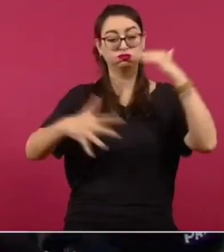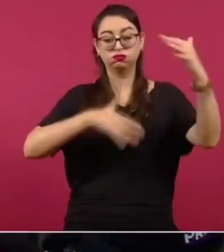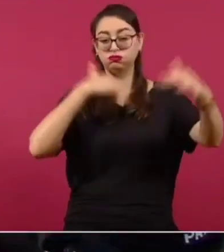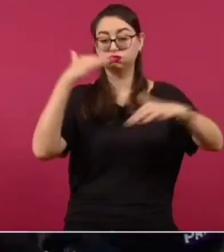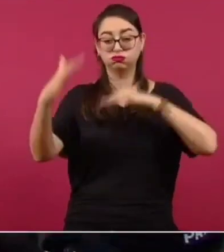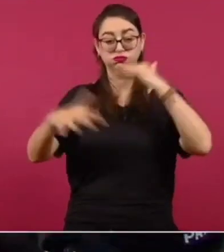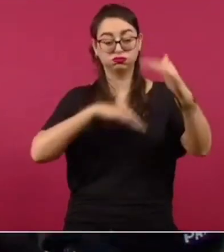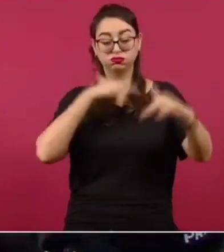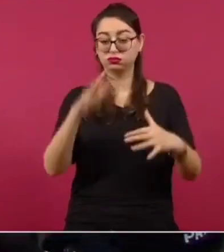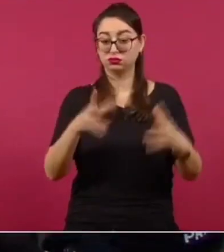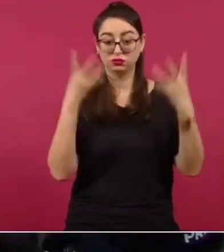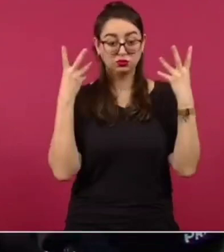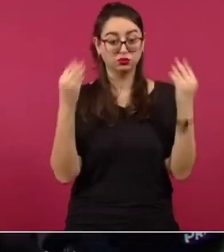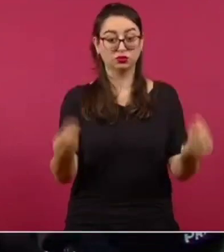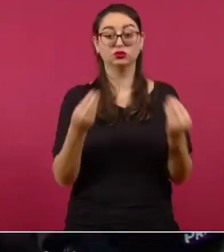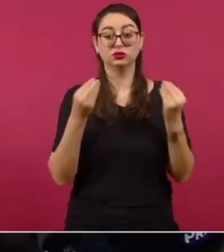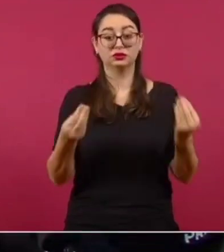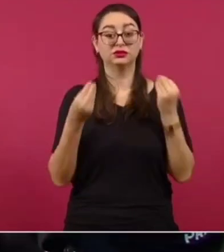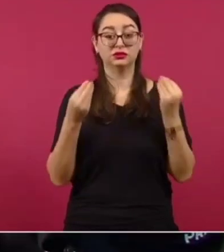suciedad,